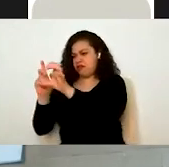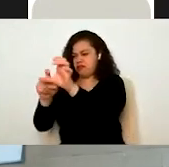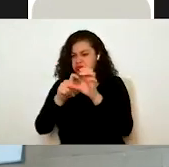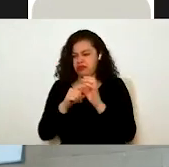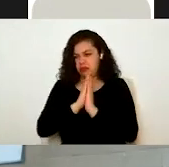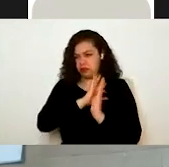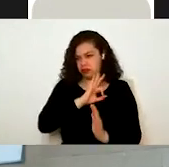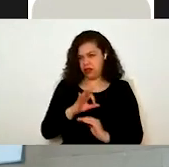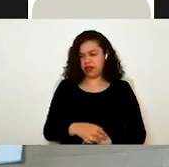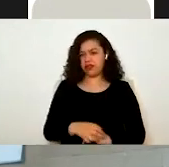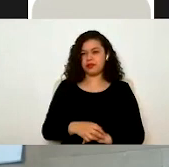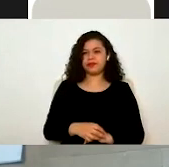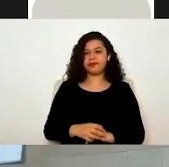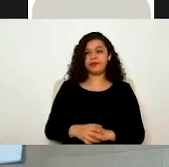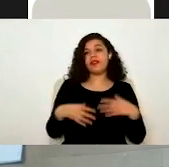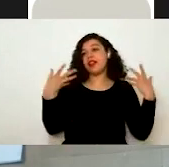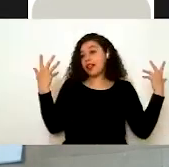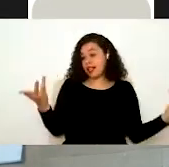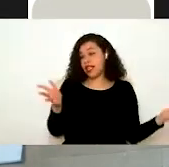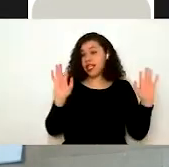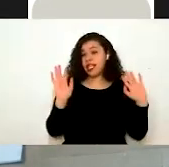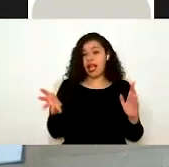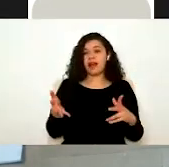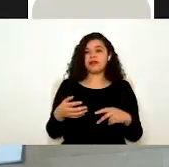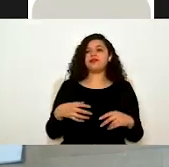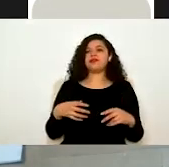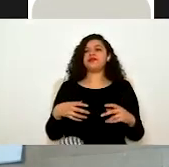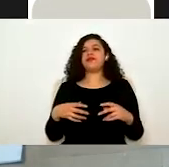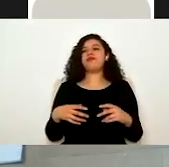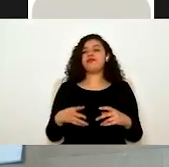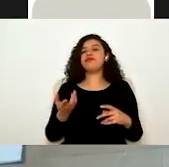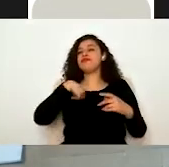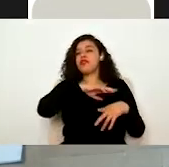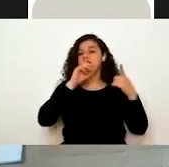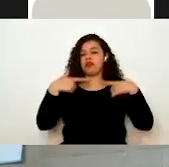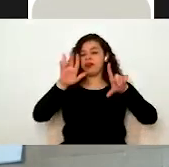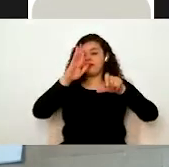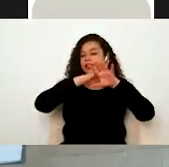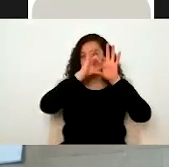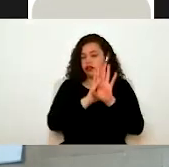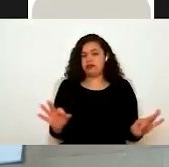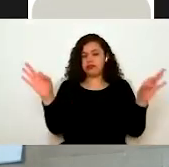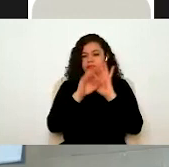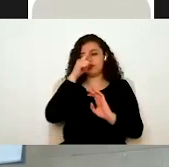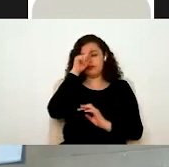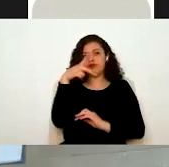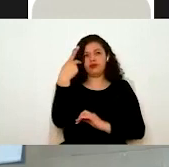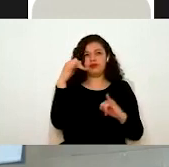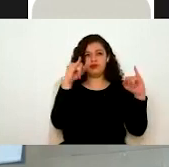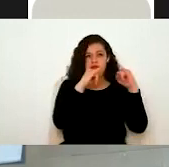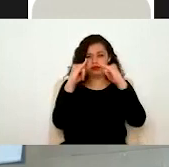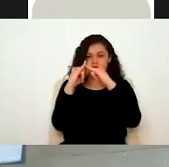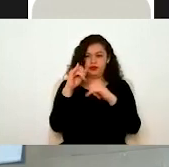Y, bueno, llegamos así a la plataforma que consideramos la más relevante para las instituciones,